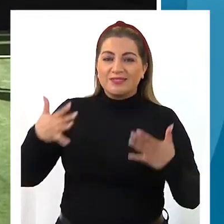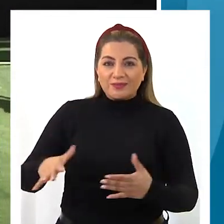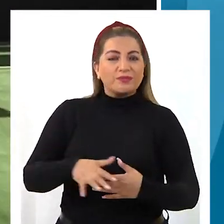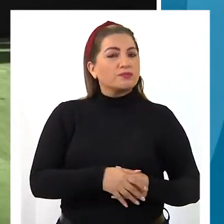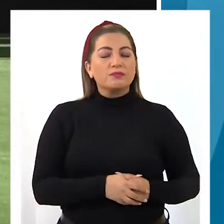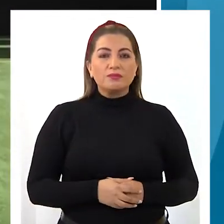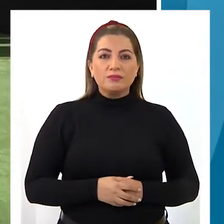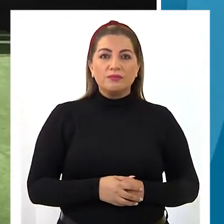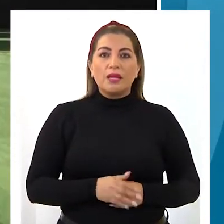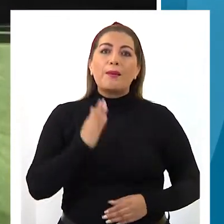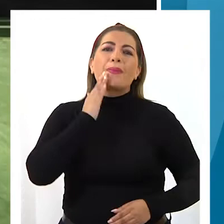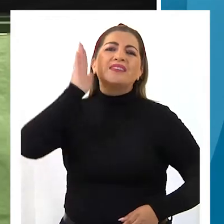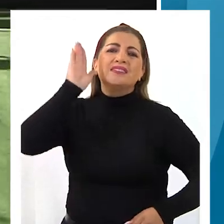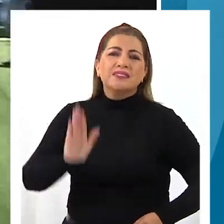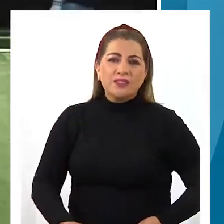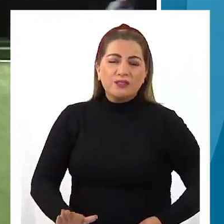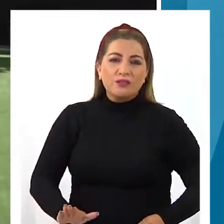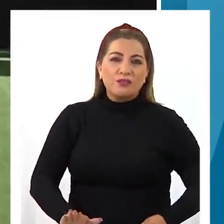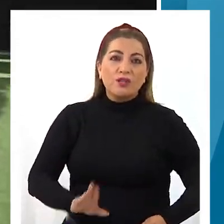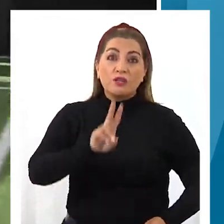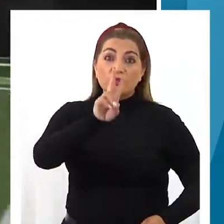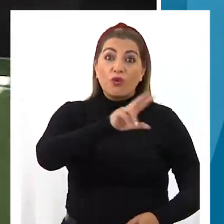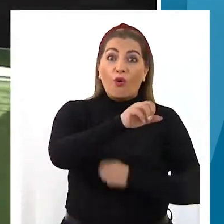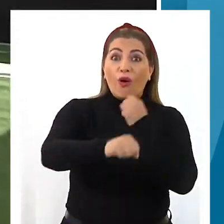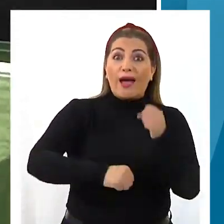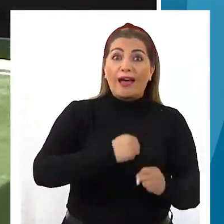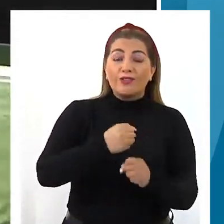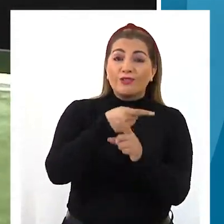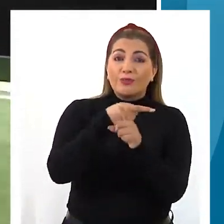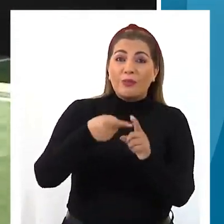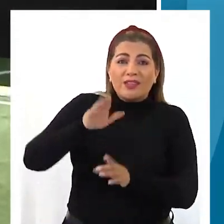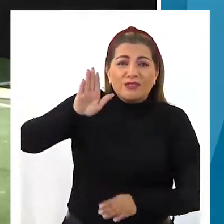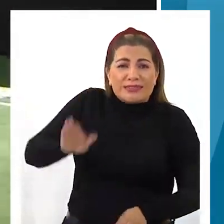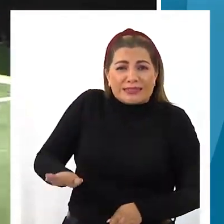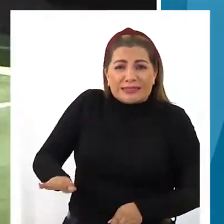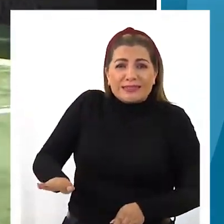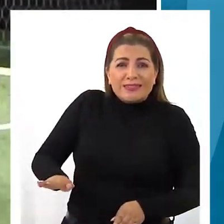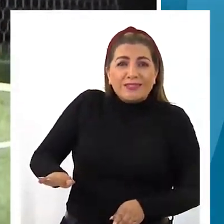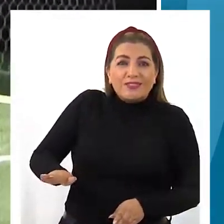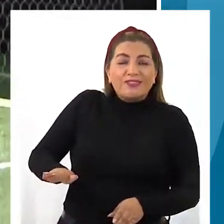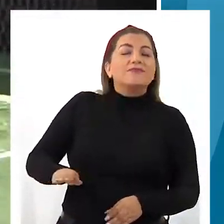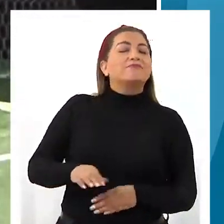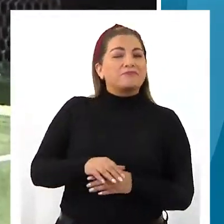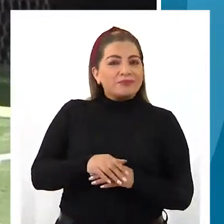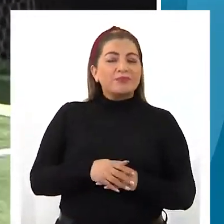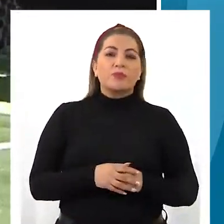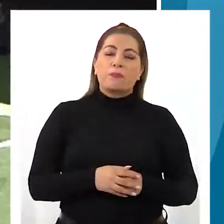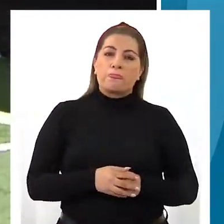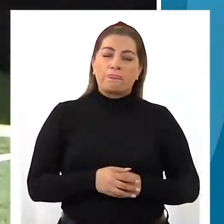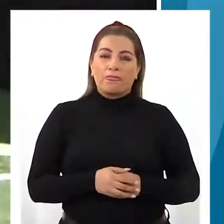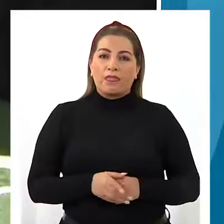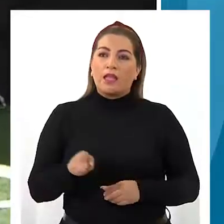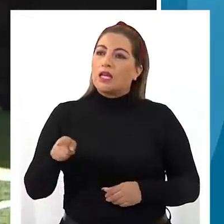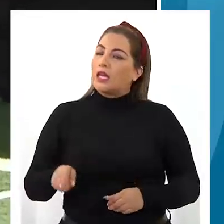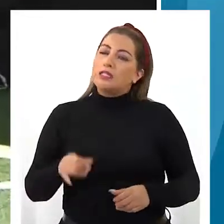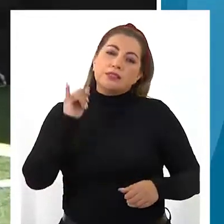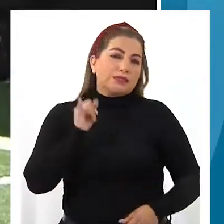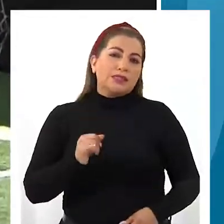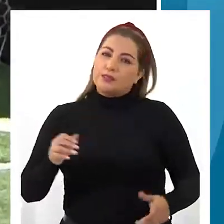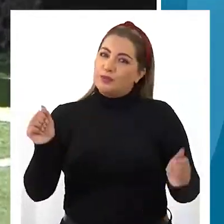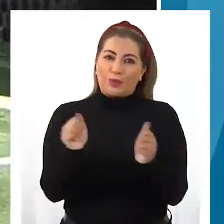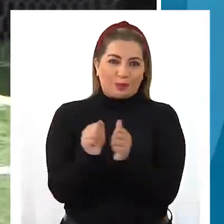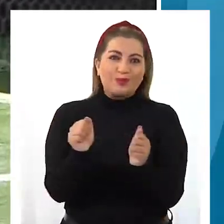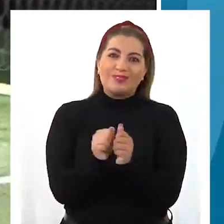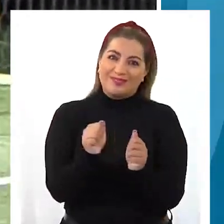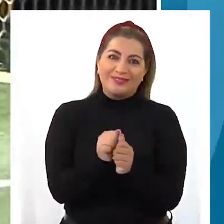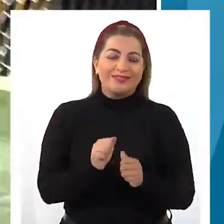Ya, y el más chico me dijiste que tiene dos años y medio. Sí, dos años y medio. Ya, él tiene que estar donde estés tú.